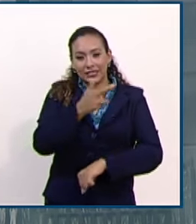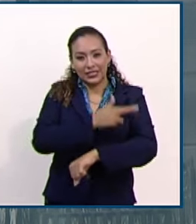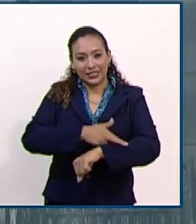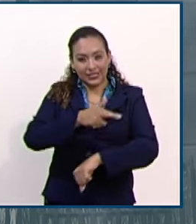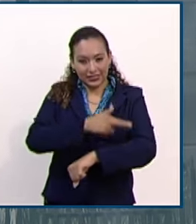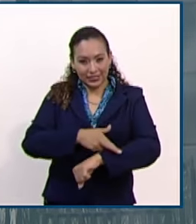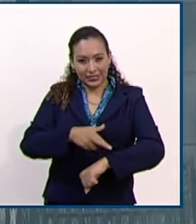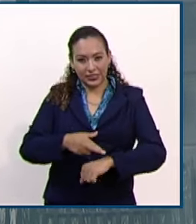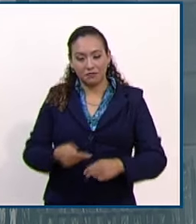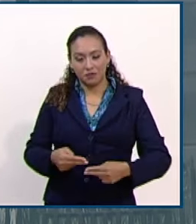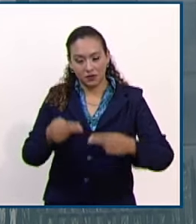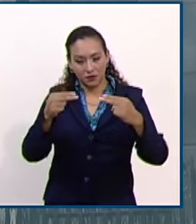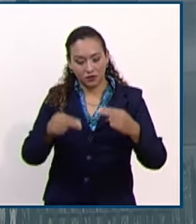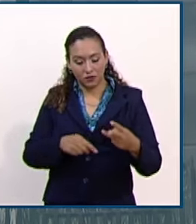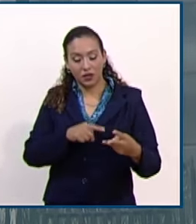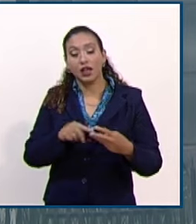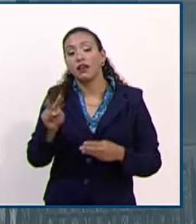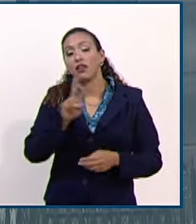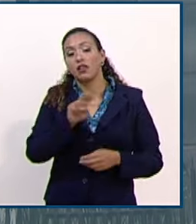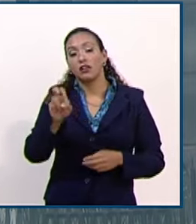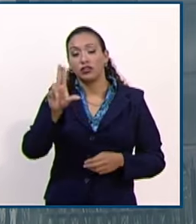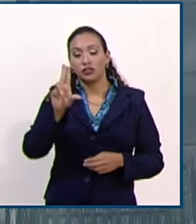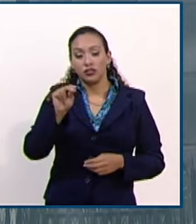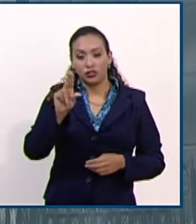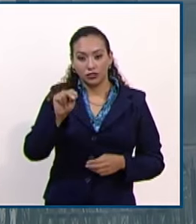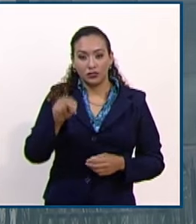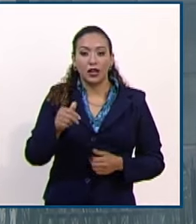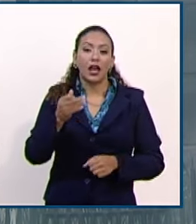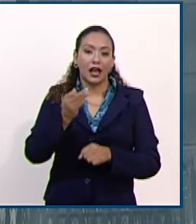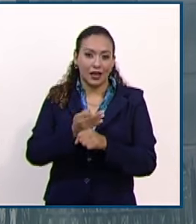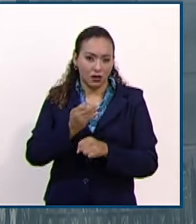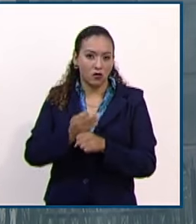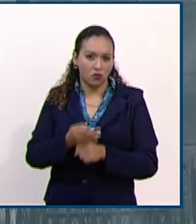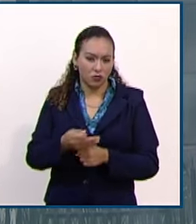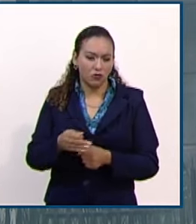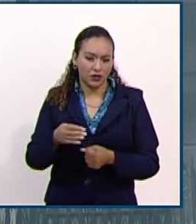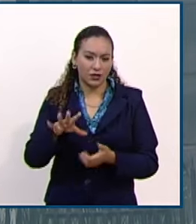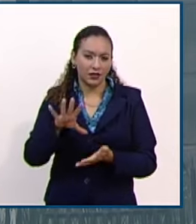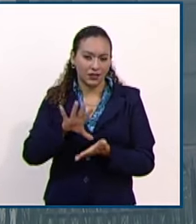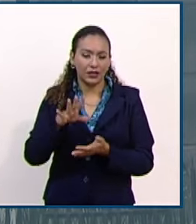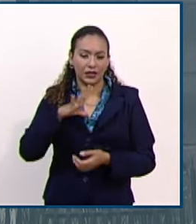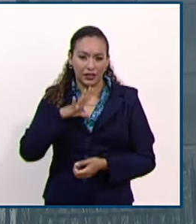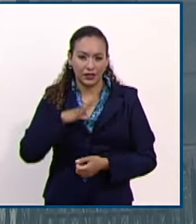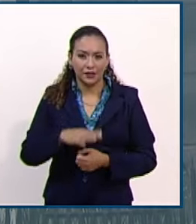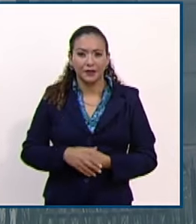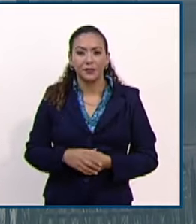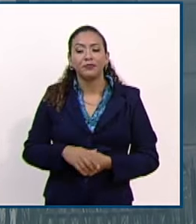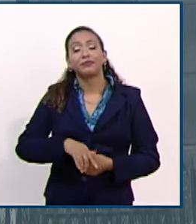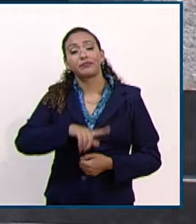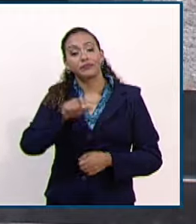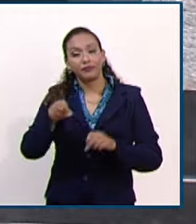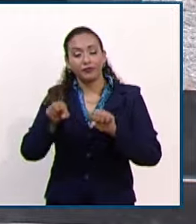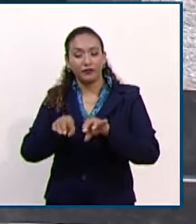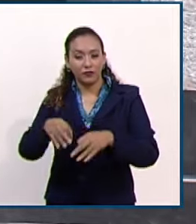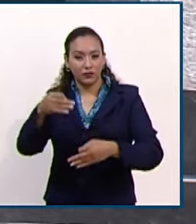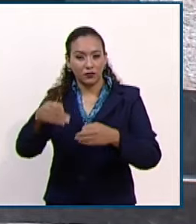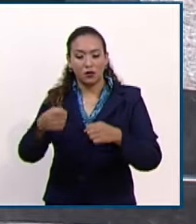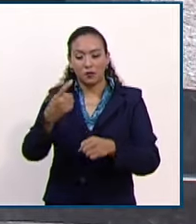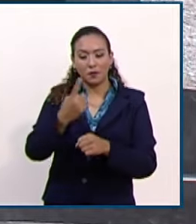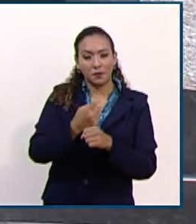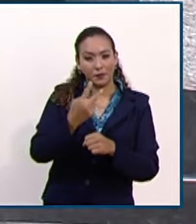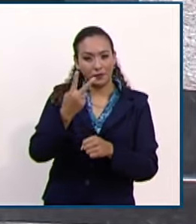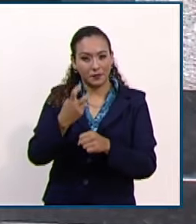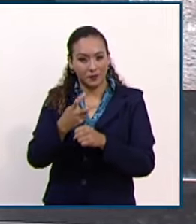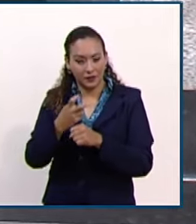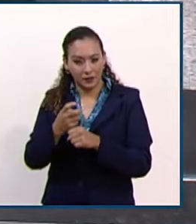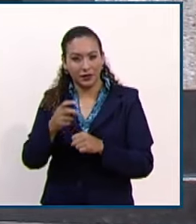mercantiles de los cuales 280 se encuentran activos desde la creación e inicio de funciones de los juzgados primero y segundo de distrito